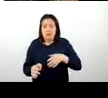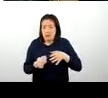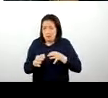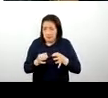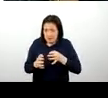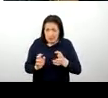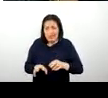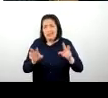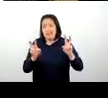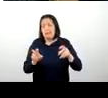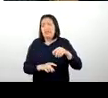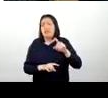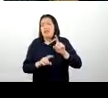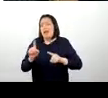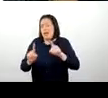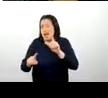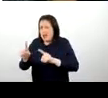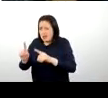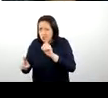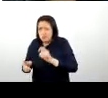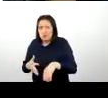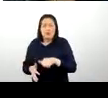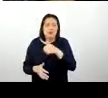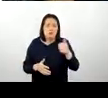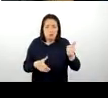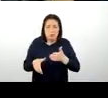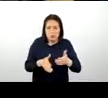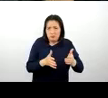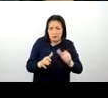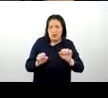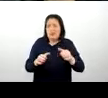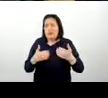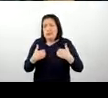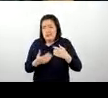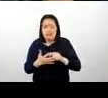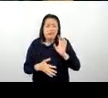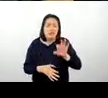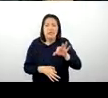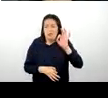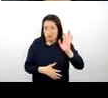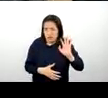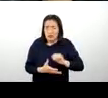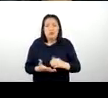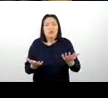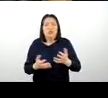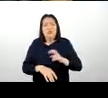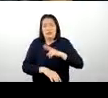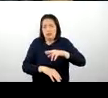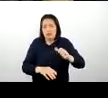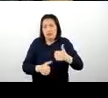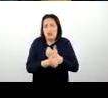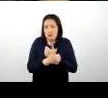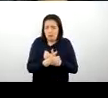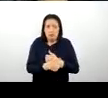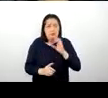tema de algunas otras rutas que se tiene que se ha podido identificar en la región Ayacucho.